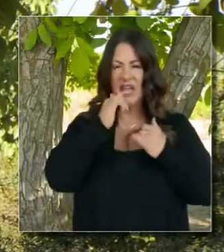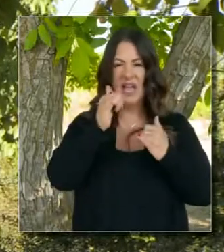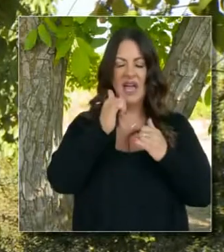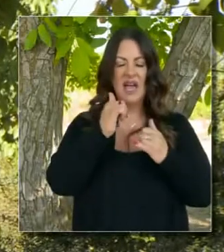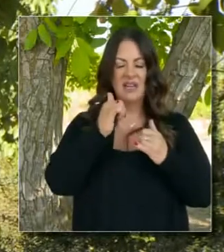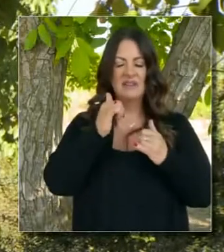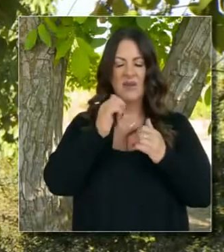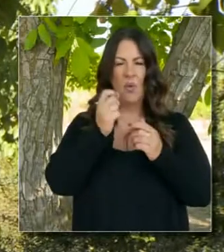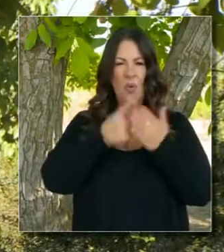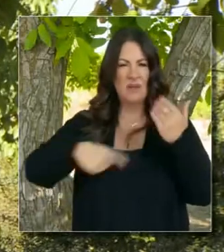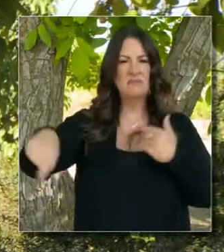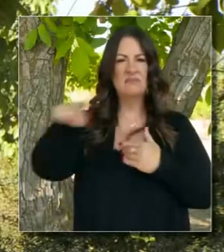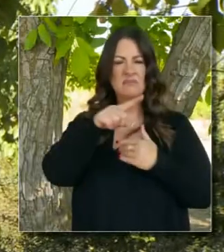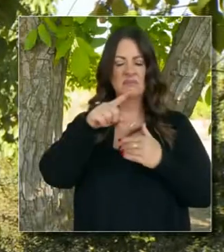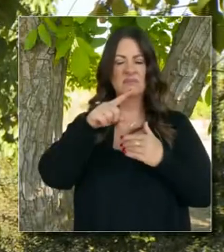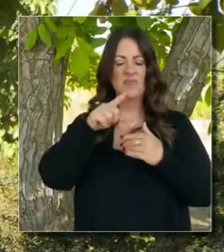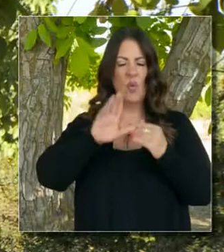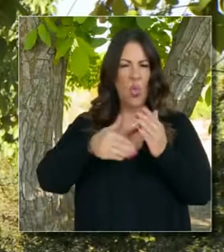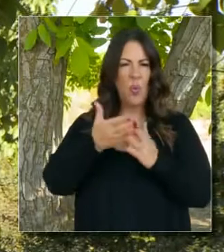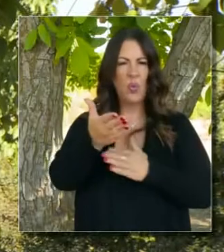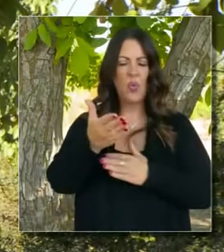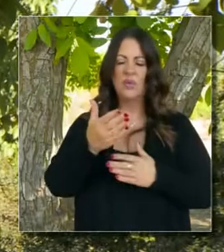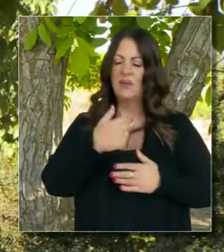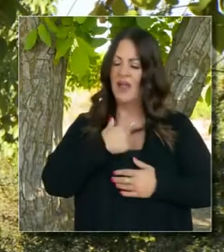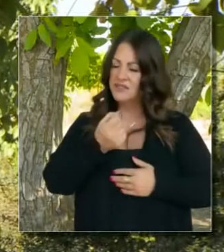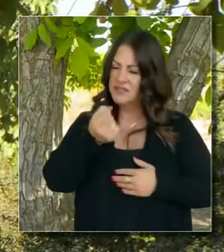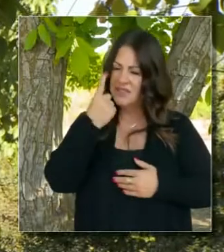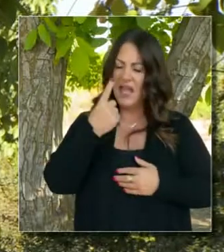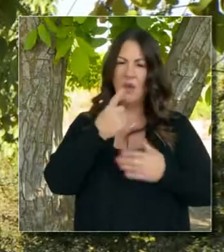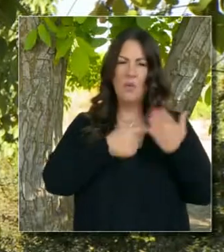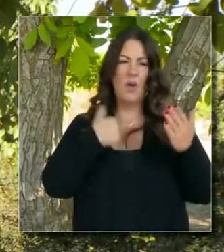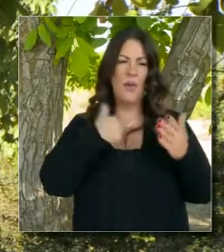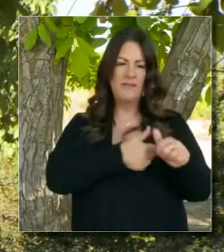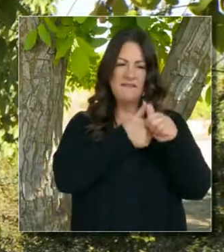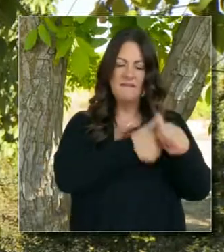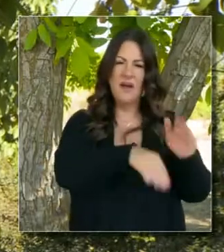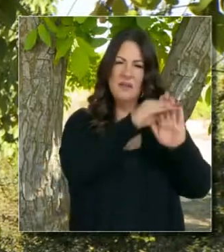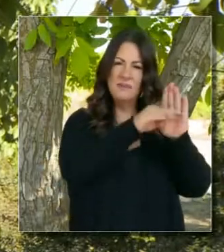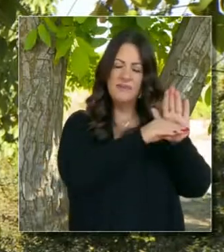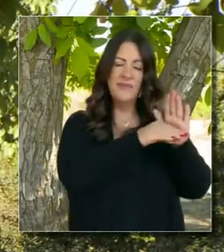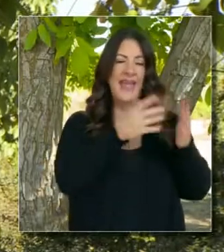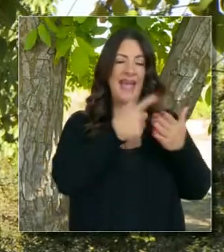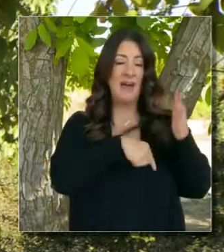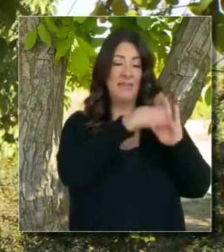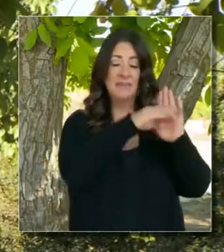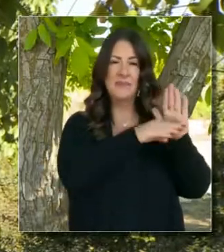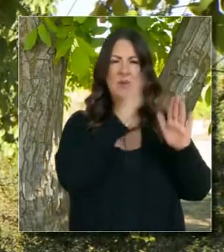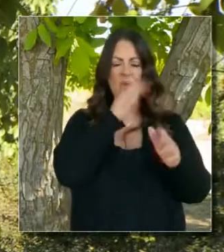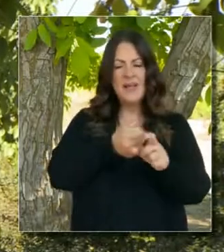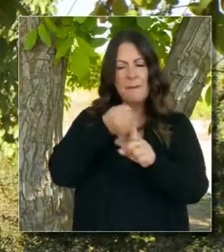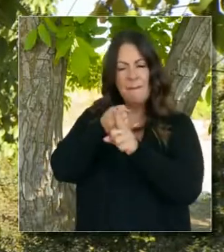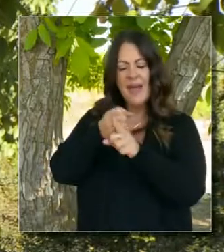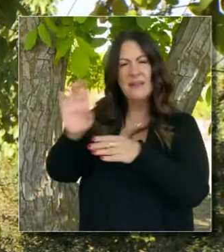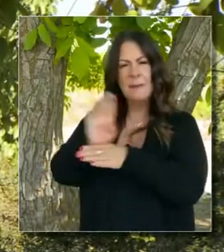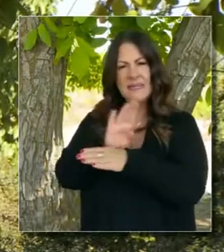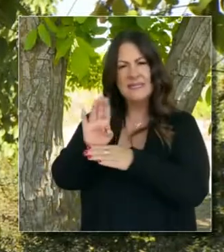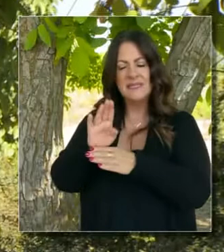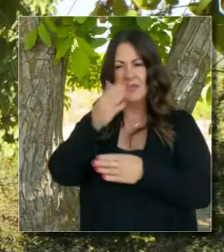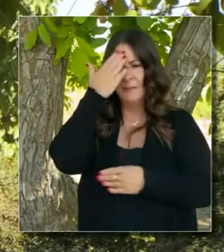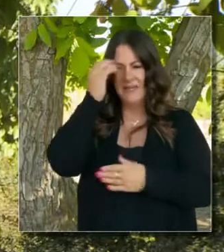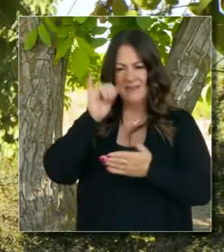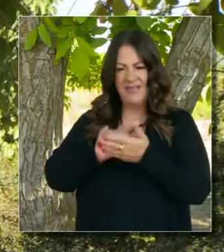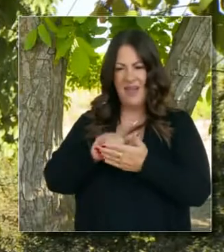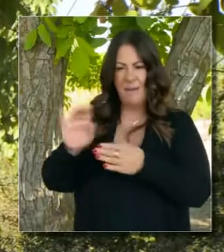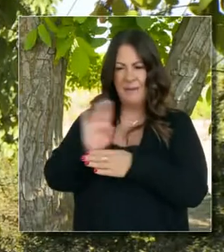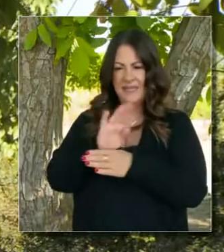estando al frente en el campo comercial, entendiendo cuáles son las pautas comerciales, cómo impactan a negocios,